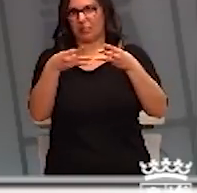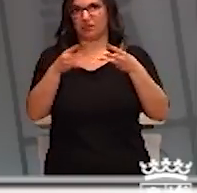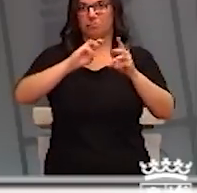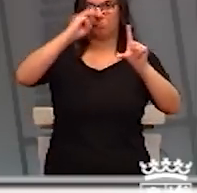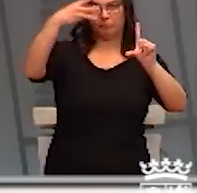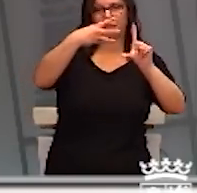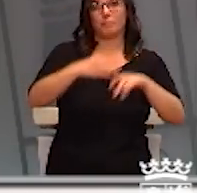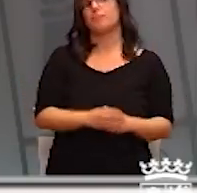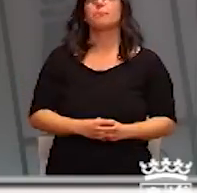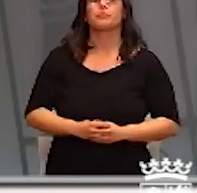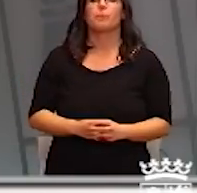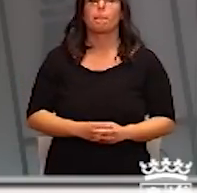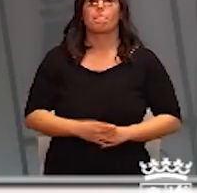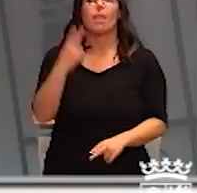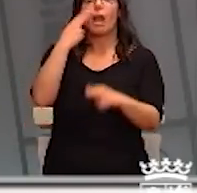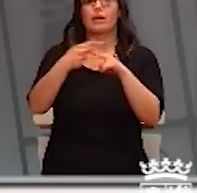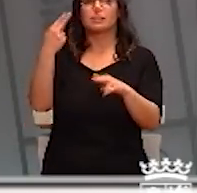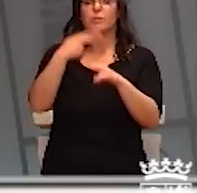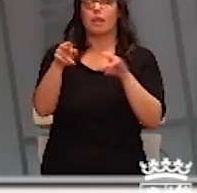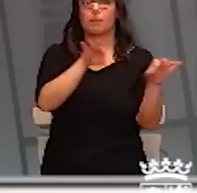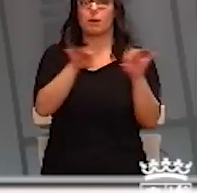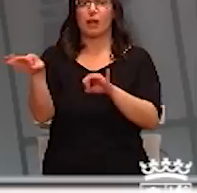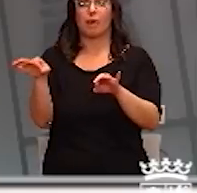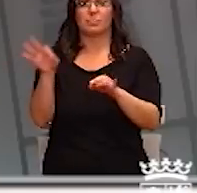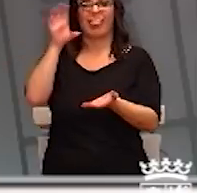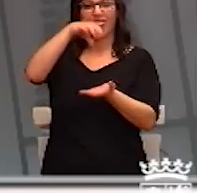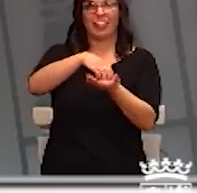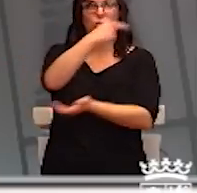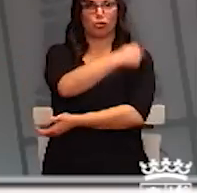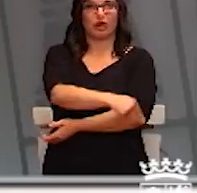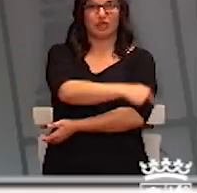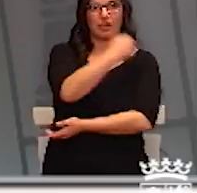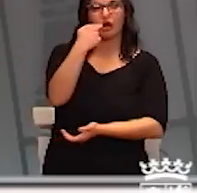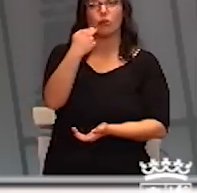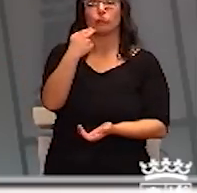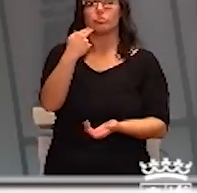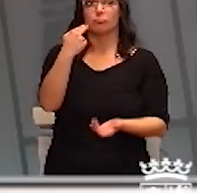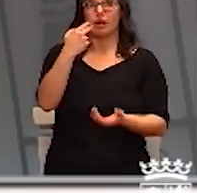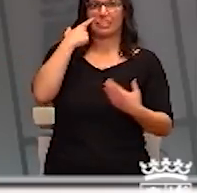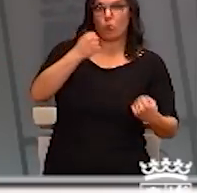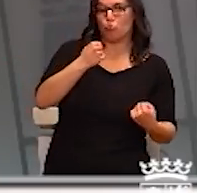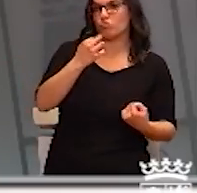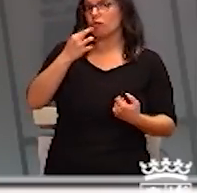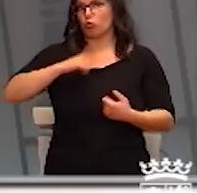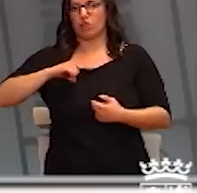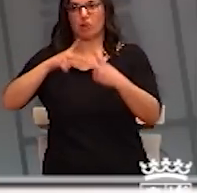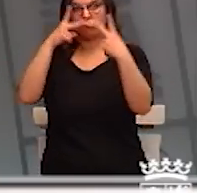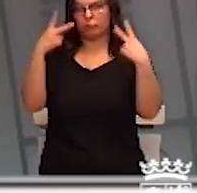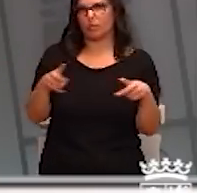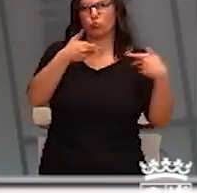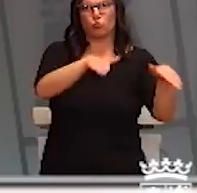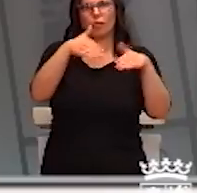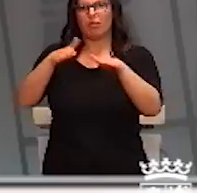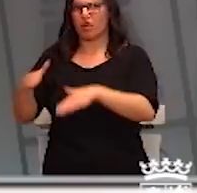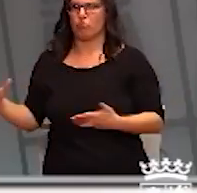Se suspenden todas las actividades programadas en los centros sanitarios de atención primaria y de atención hospitalaria, salvo aquellas circunstancias